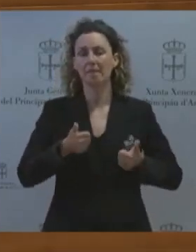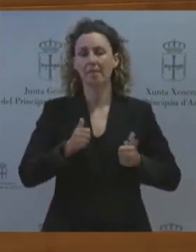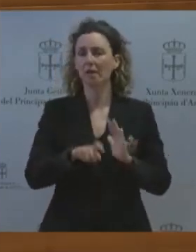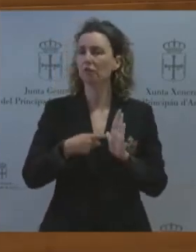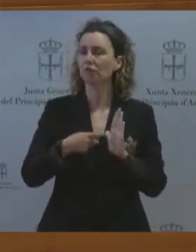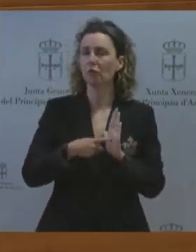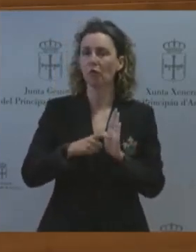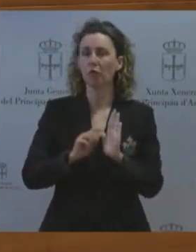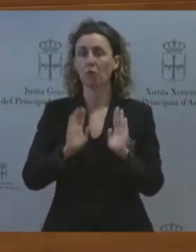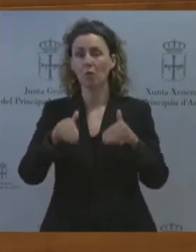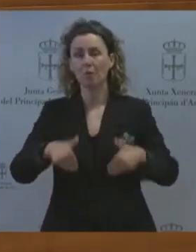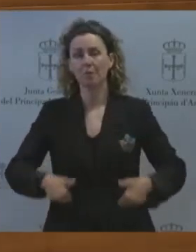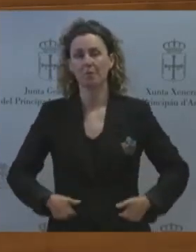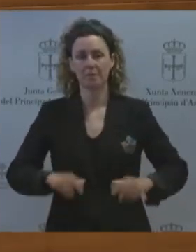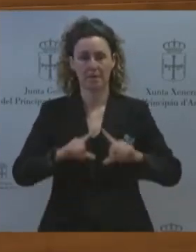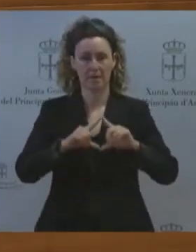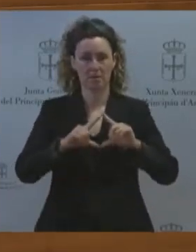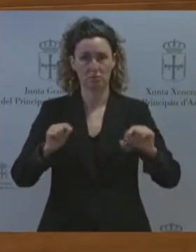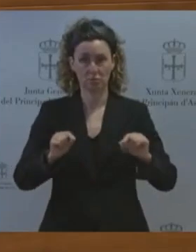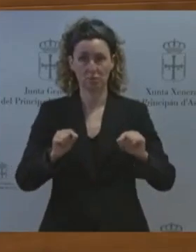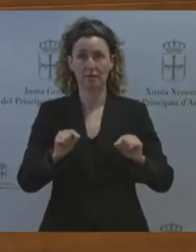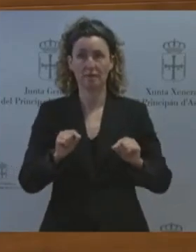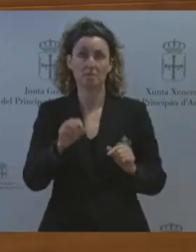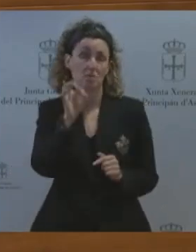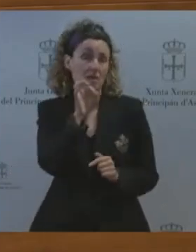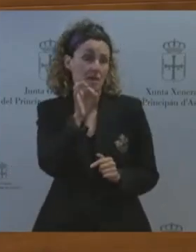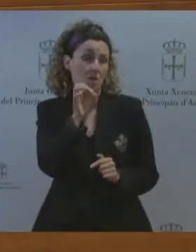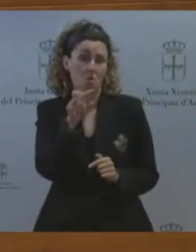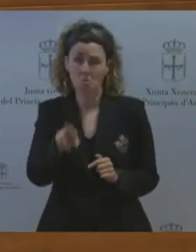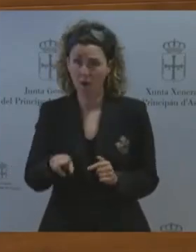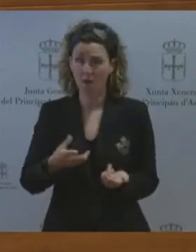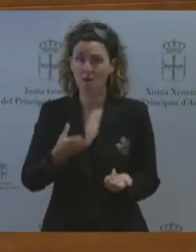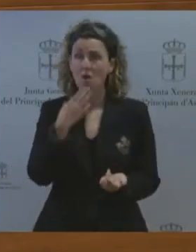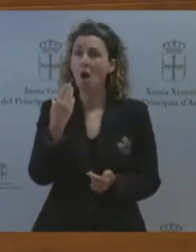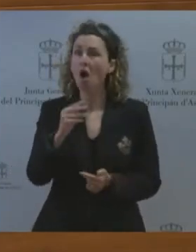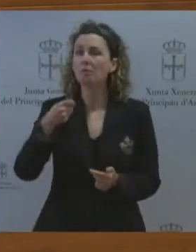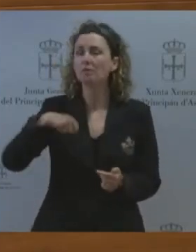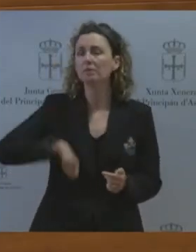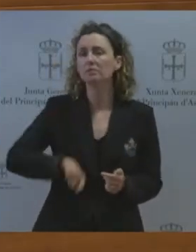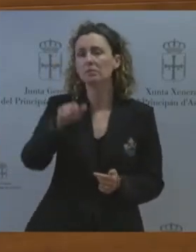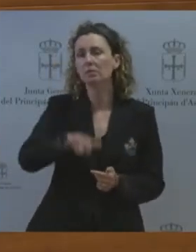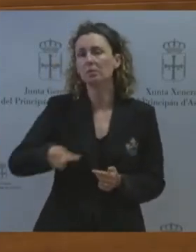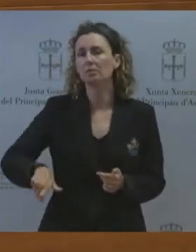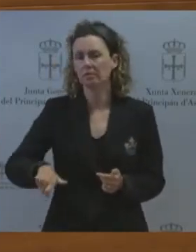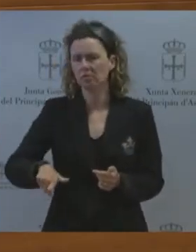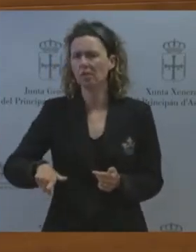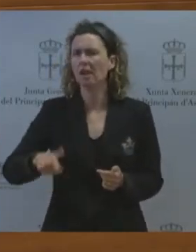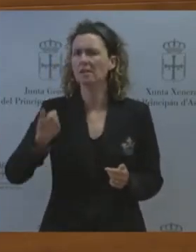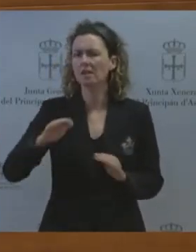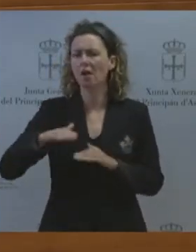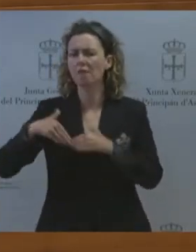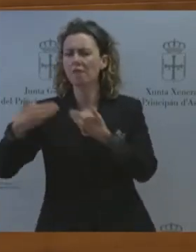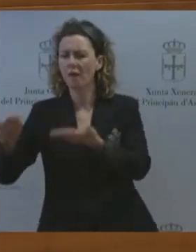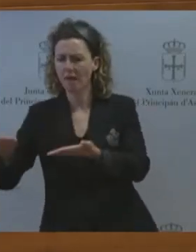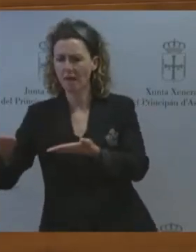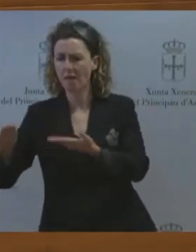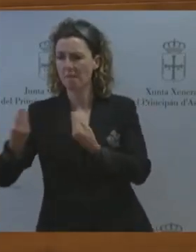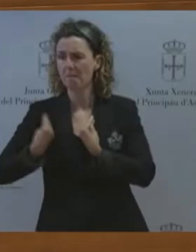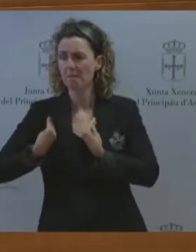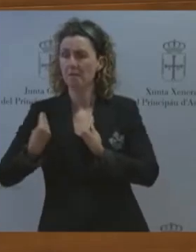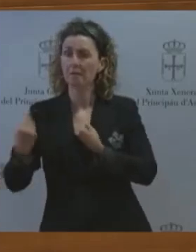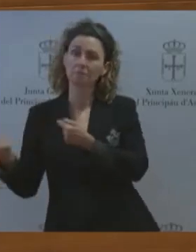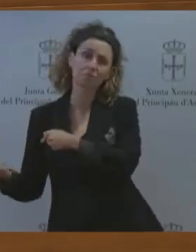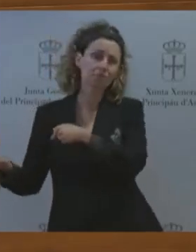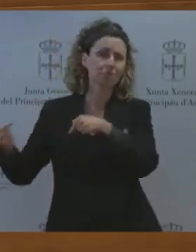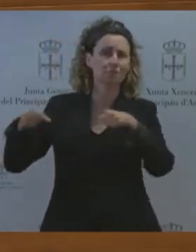gallegos que haga posible que jóvenes y profesionales consolidados que hayan abandonado Asturias por motivos laborales puedan regresar. Los gallegos lo llevan